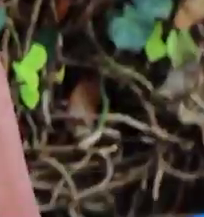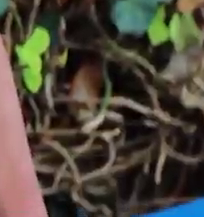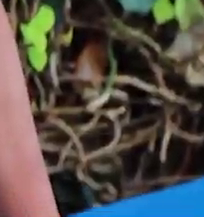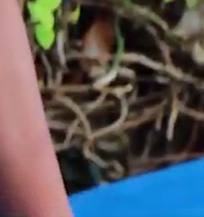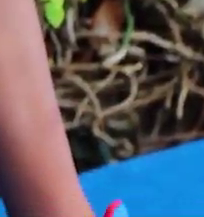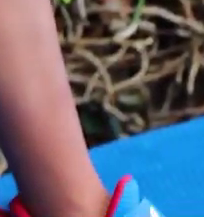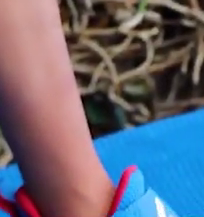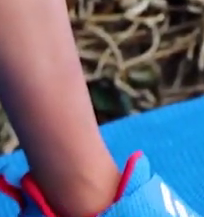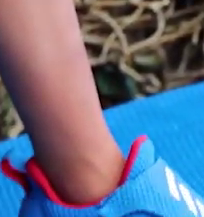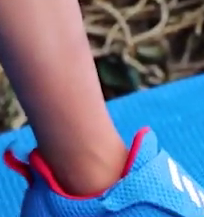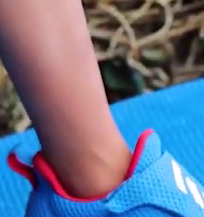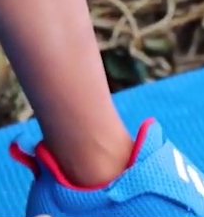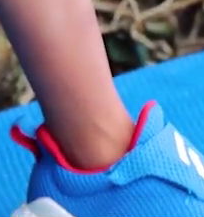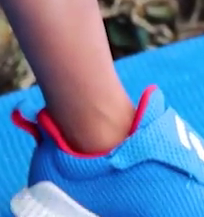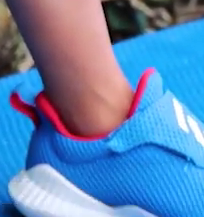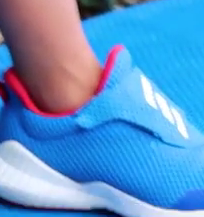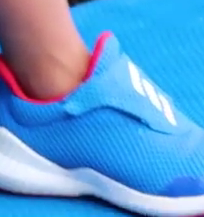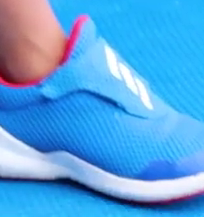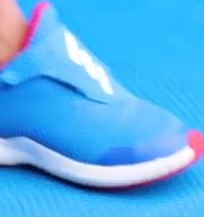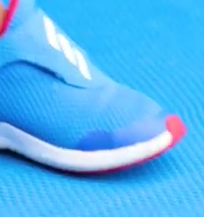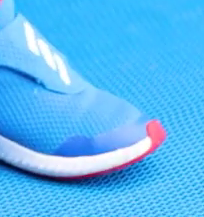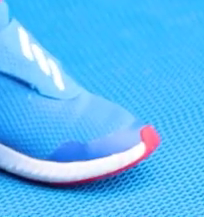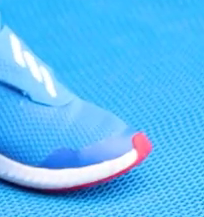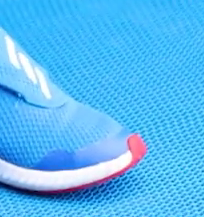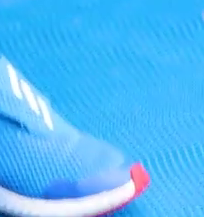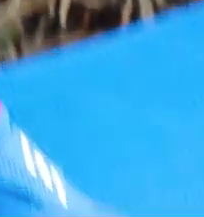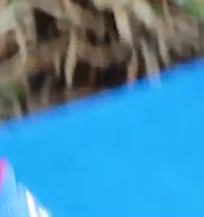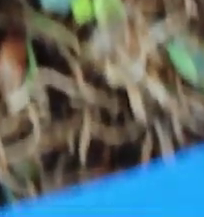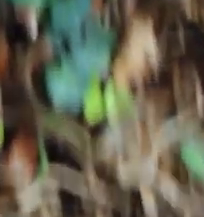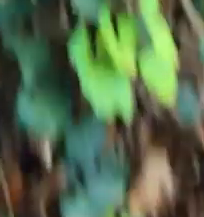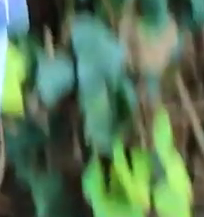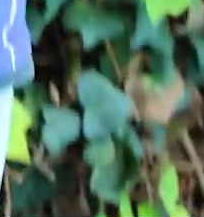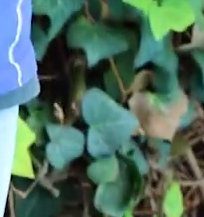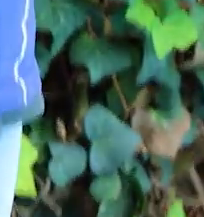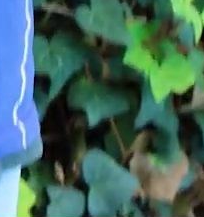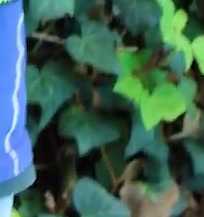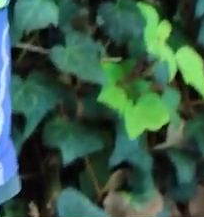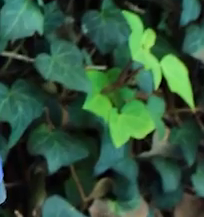tres más, estira bien los brazos,